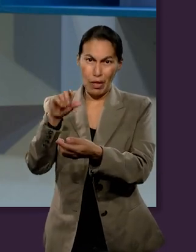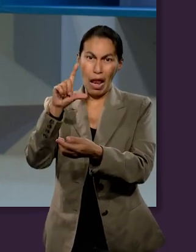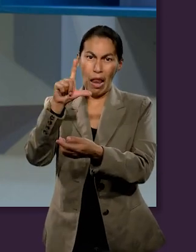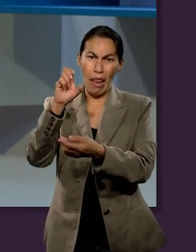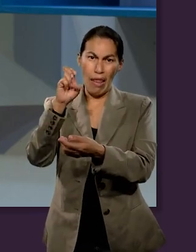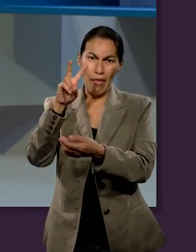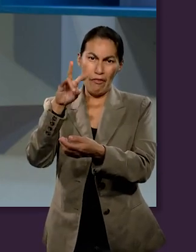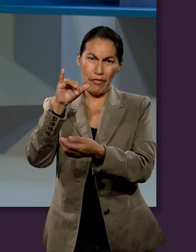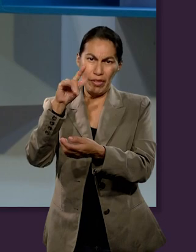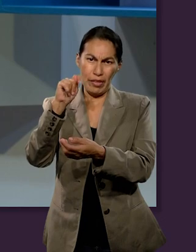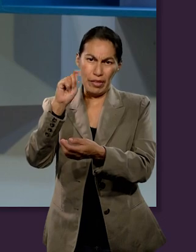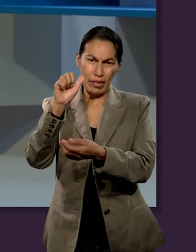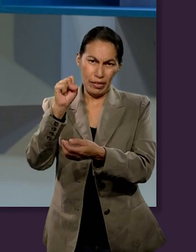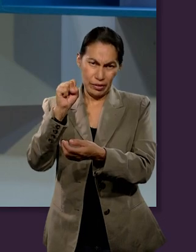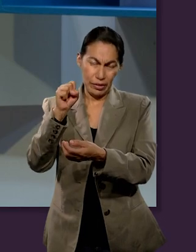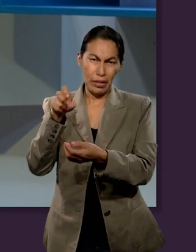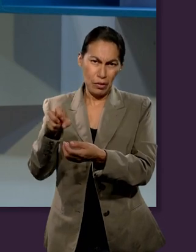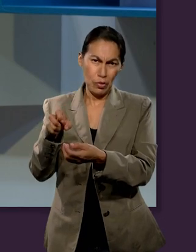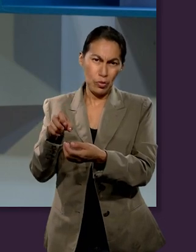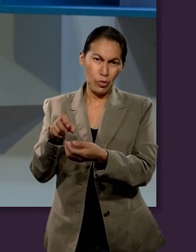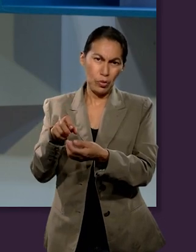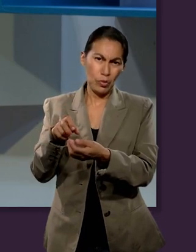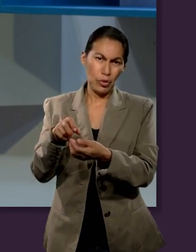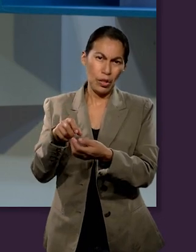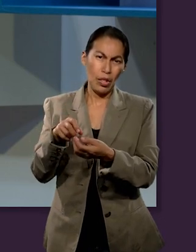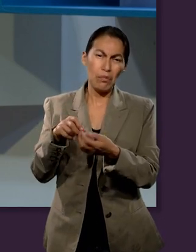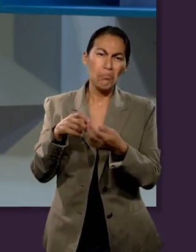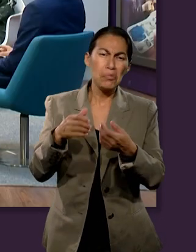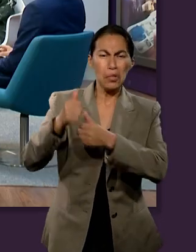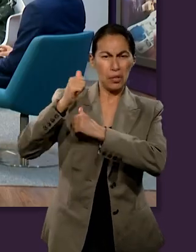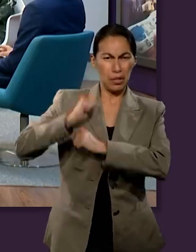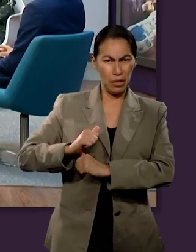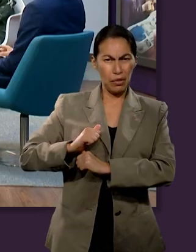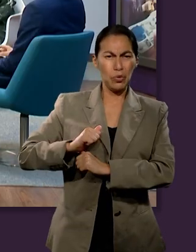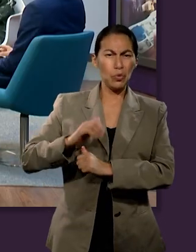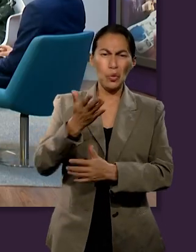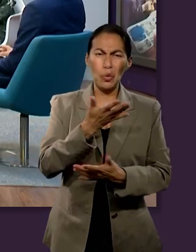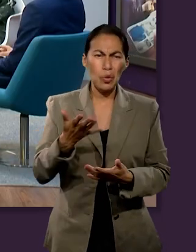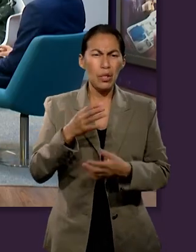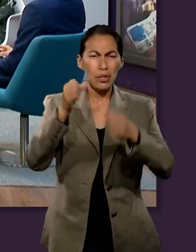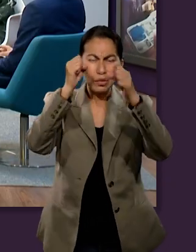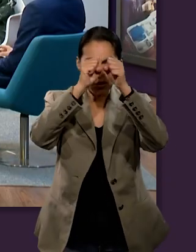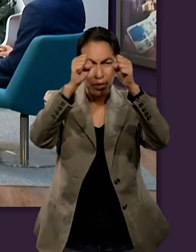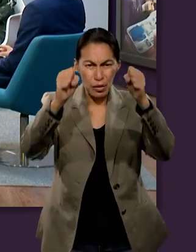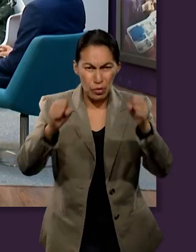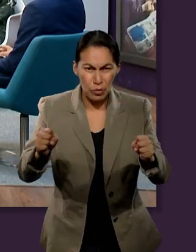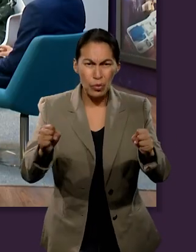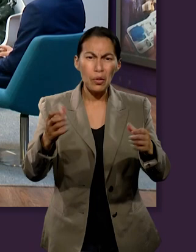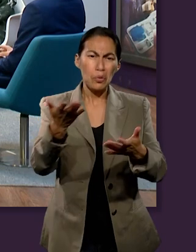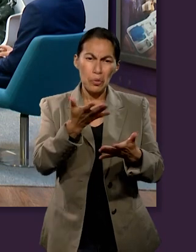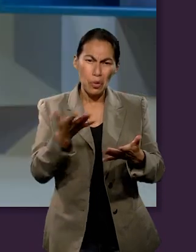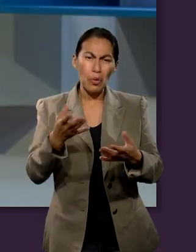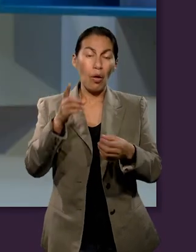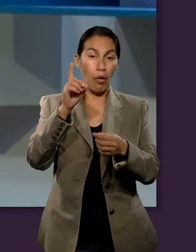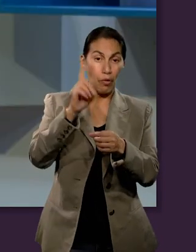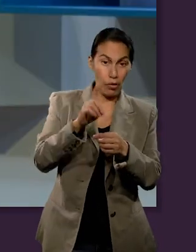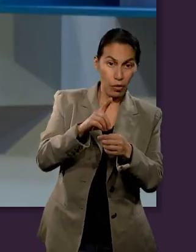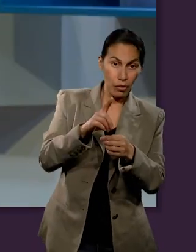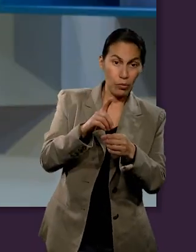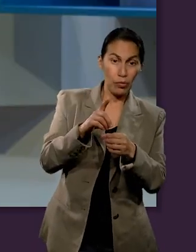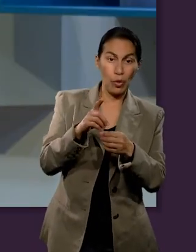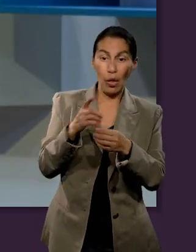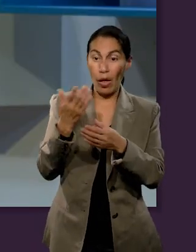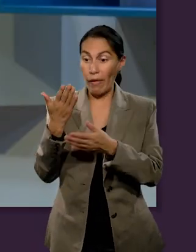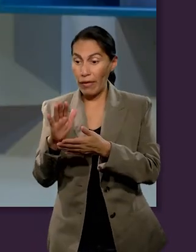y los levitas, en cierta manera, recibían el diezmo, que eran los que se encargaban del asunto del santuario, de ver todo lo del santuario. Y